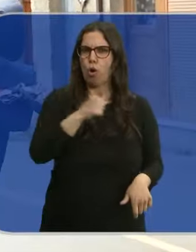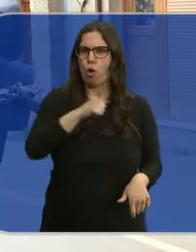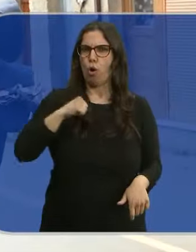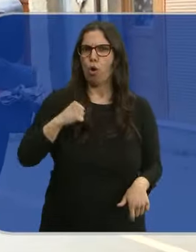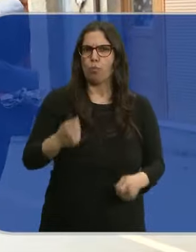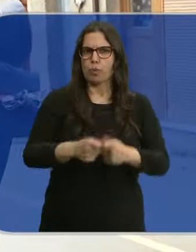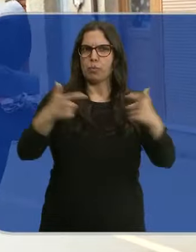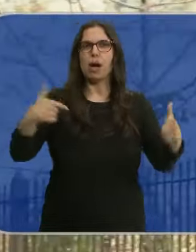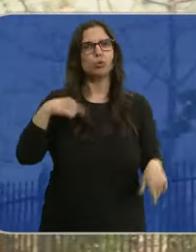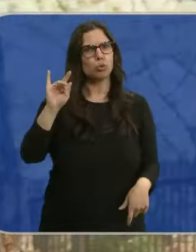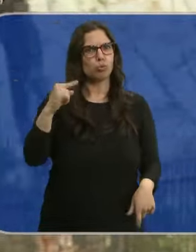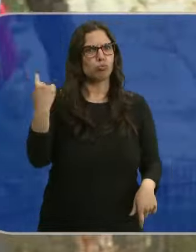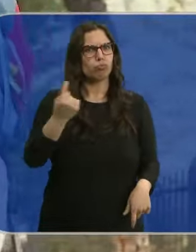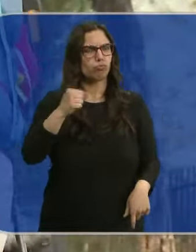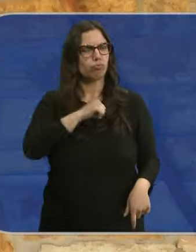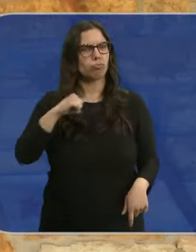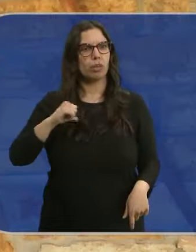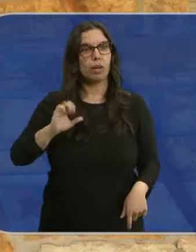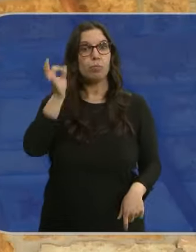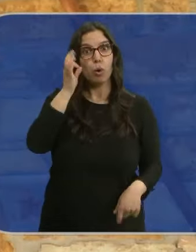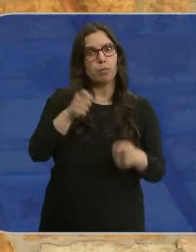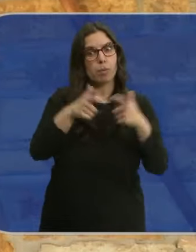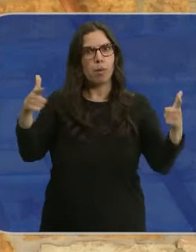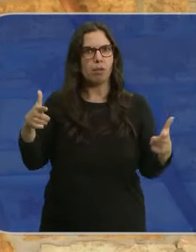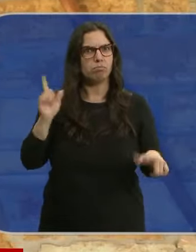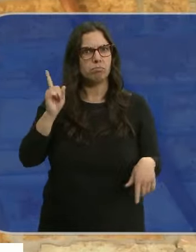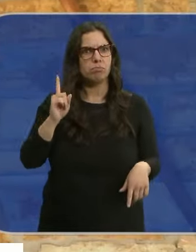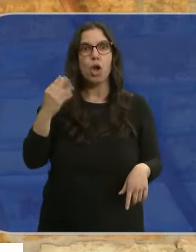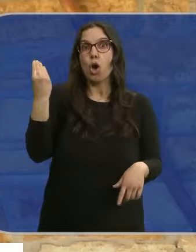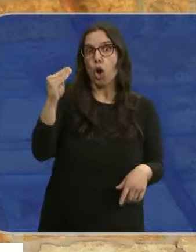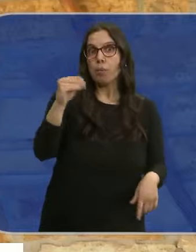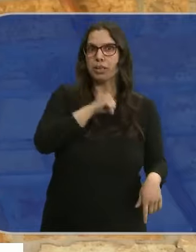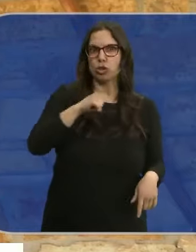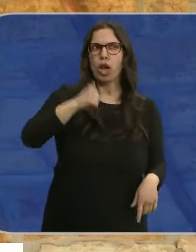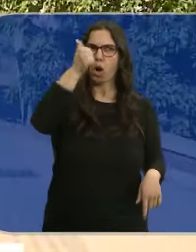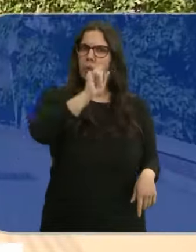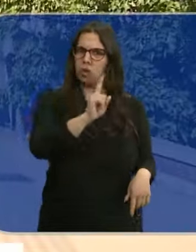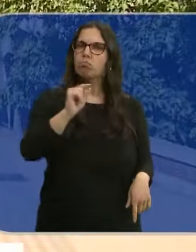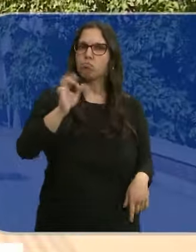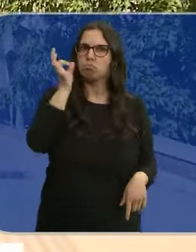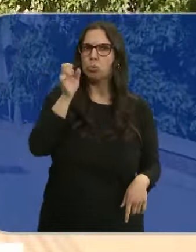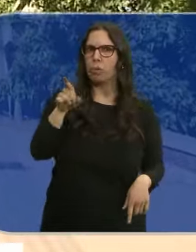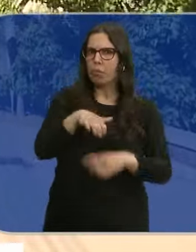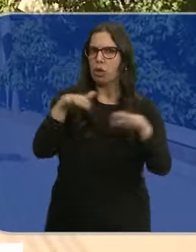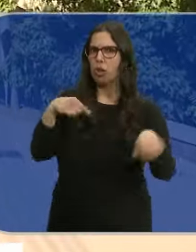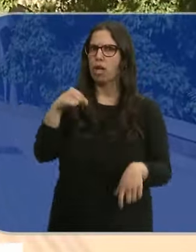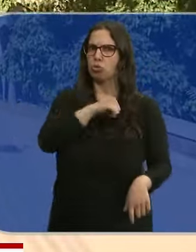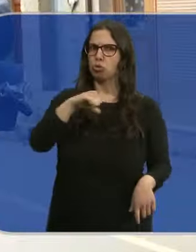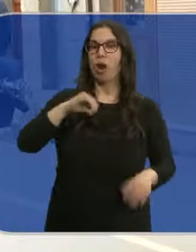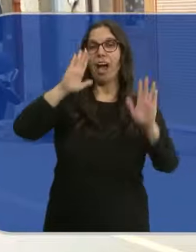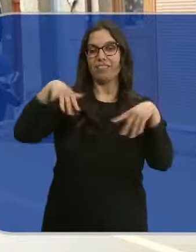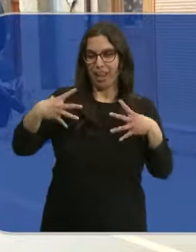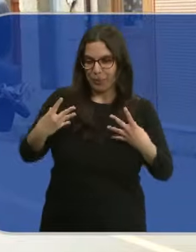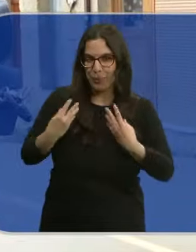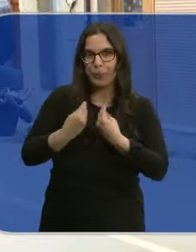Sí, sí, sola. Sobre todo ellas. Yo creo que vienen más mujeres jóvenes solas que hombres. Aunque terminan acompañados.